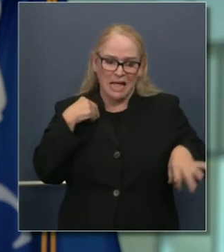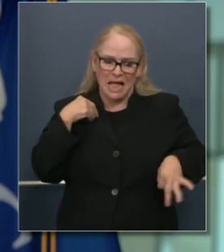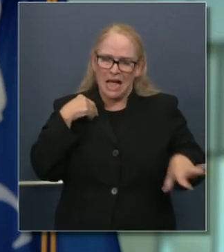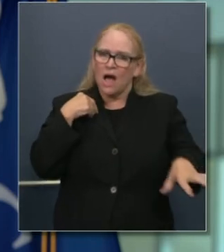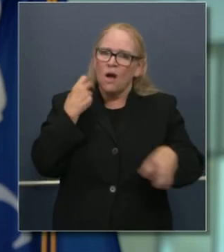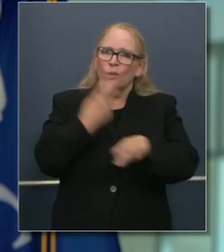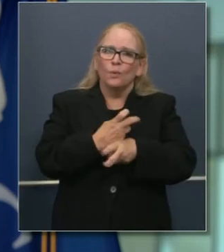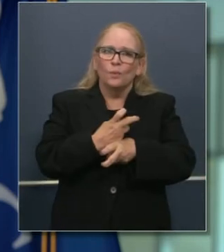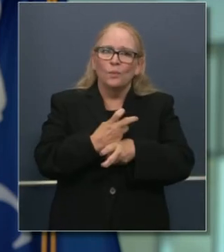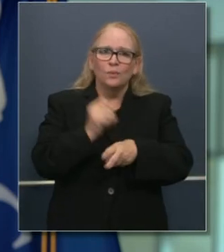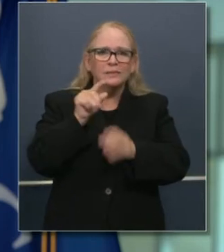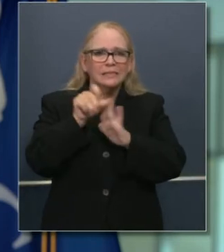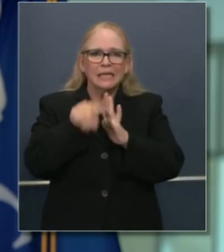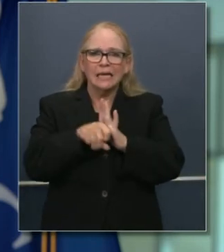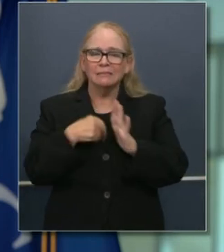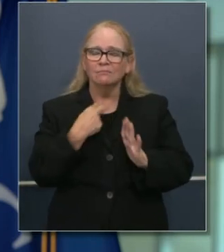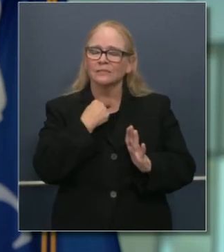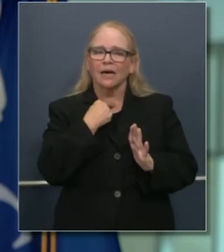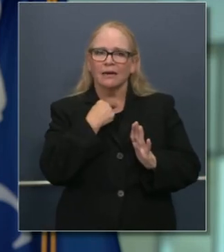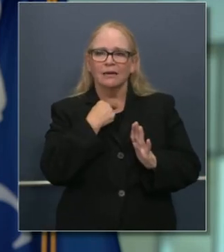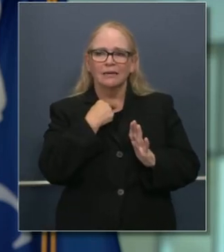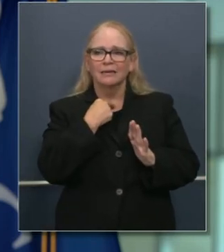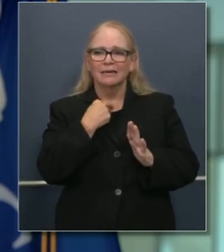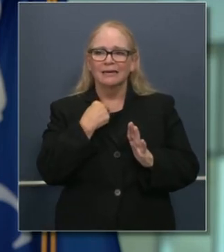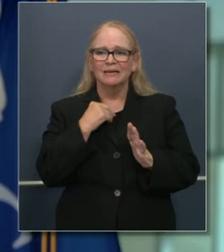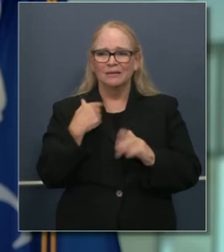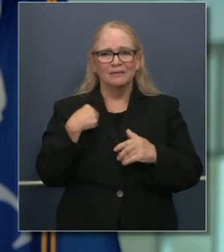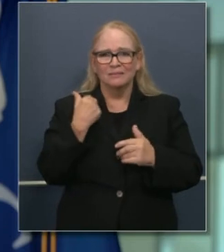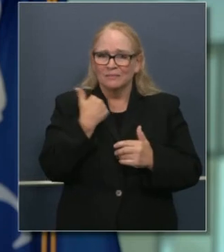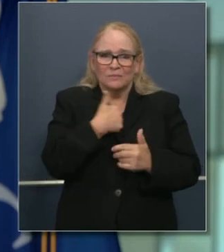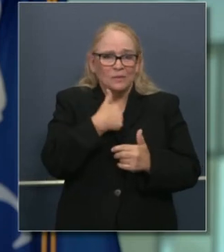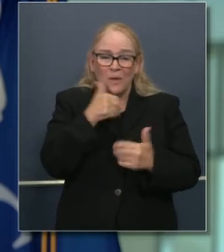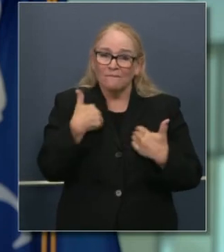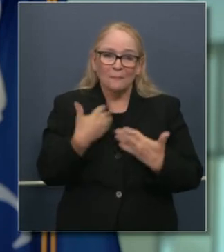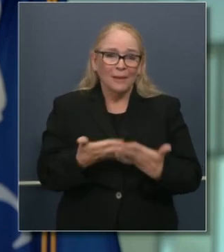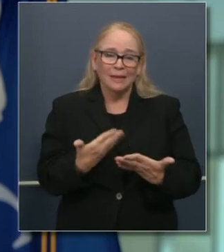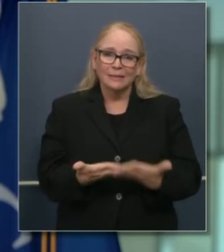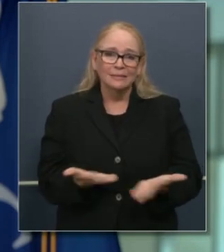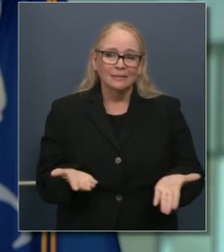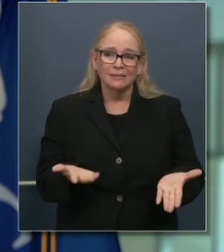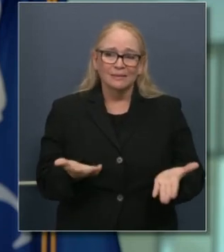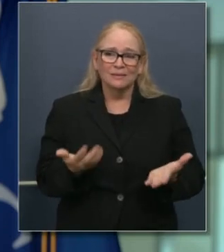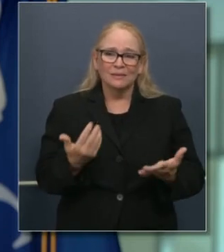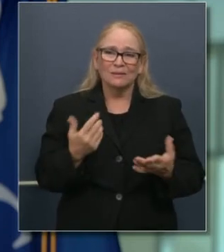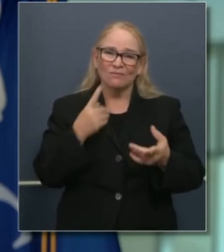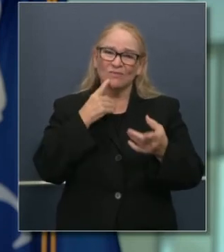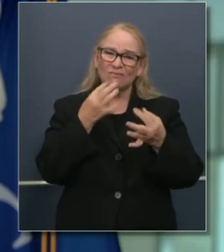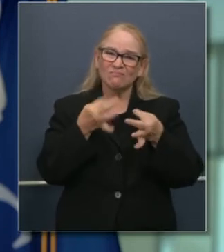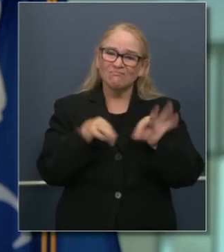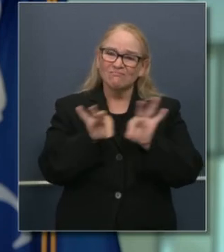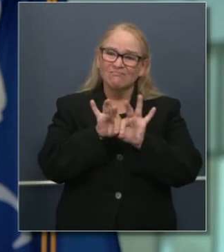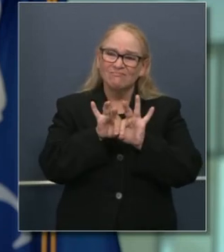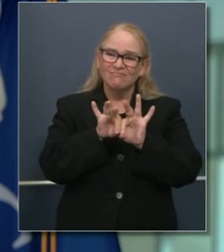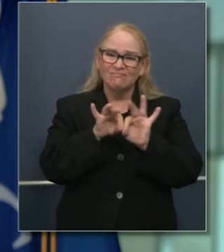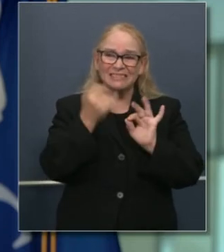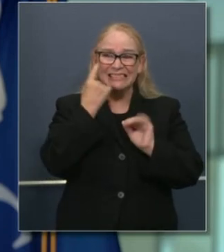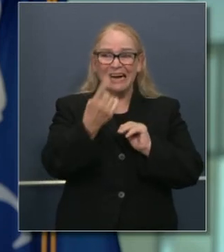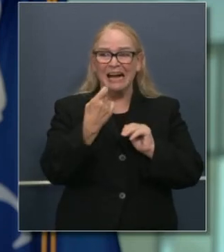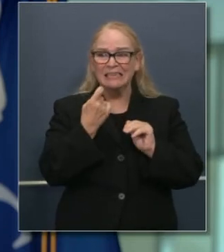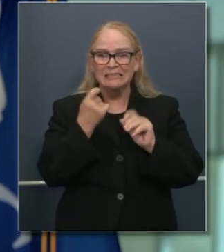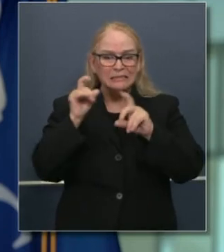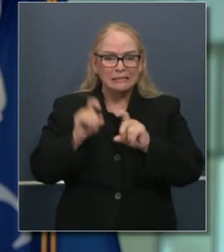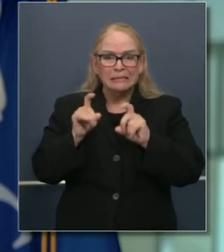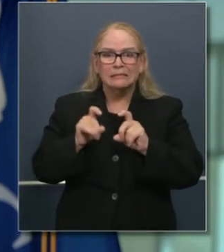hemos comprometido, fundamentalmente son críticos al responder su interrogante también. Porque